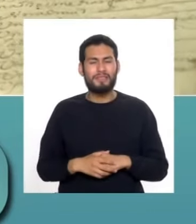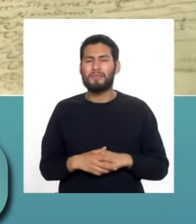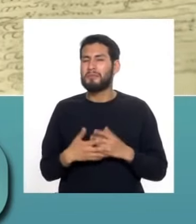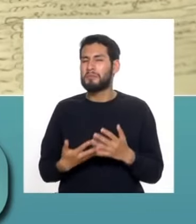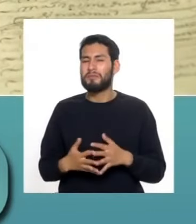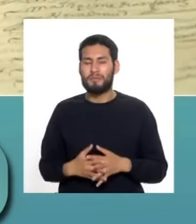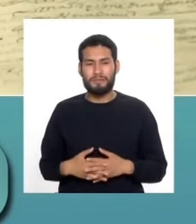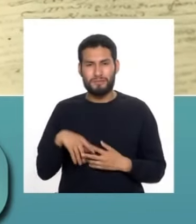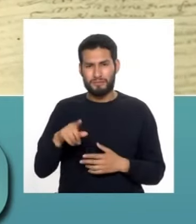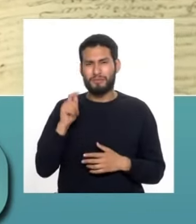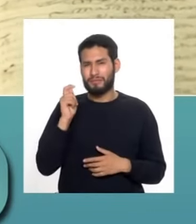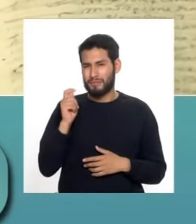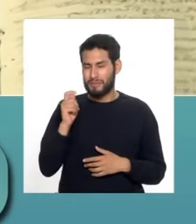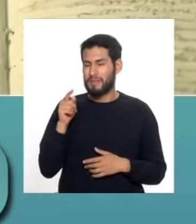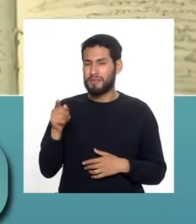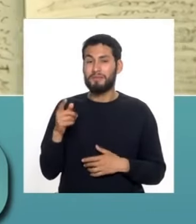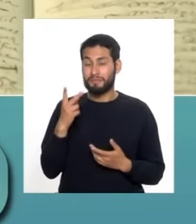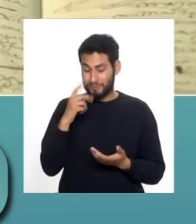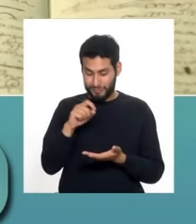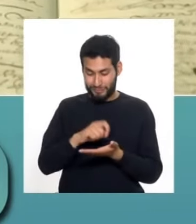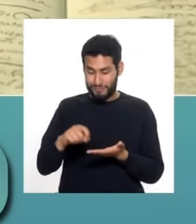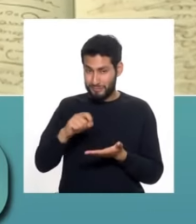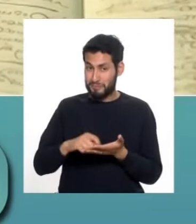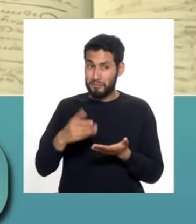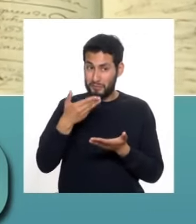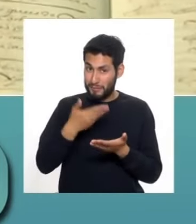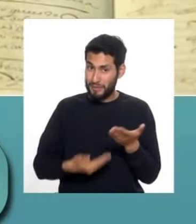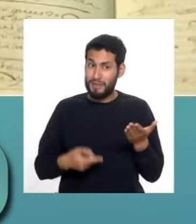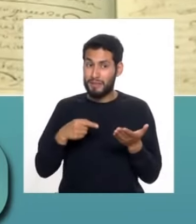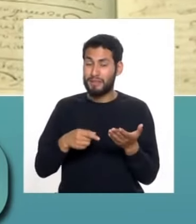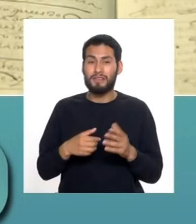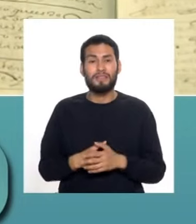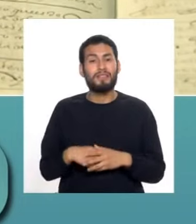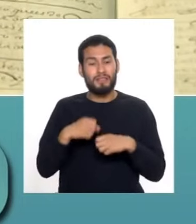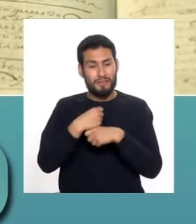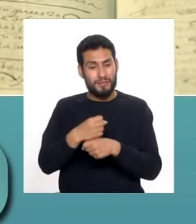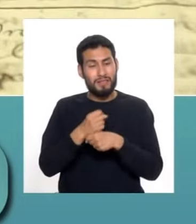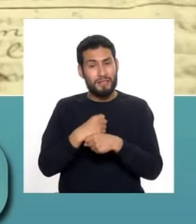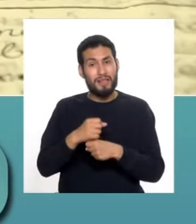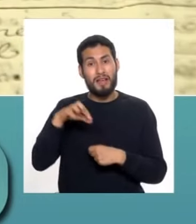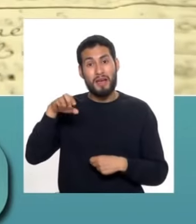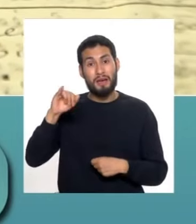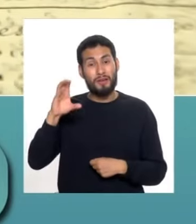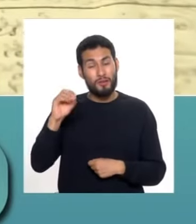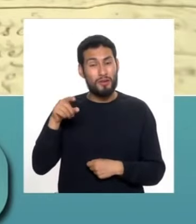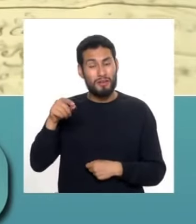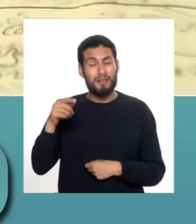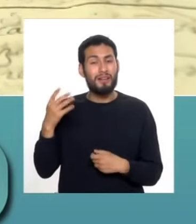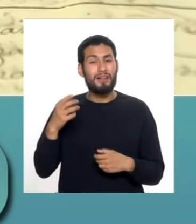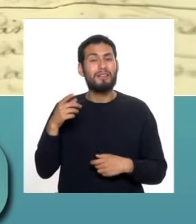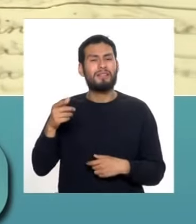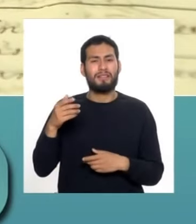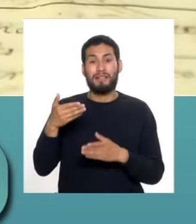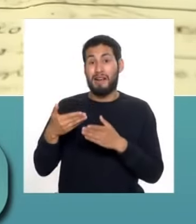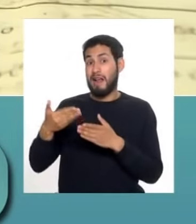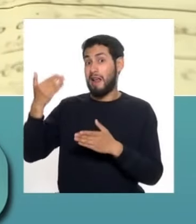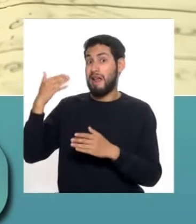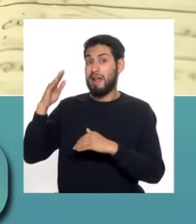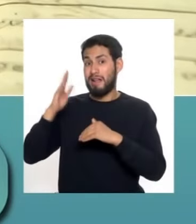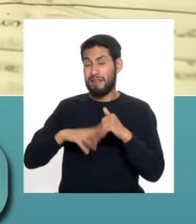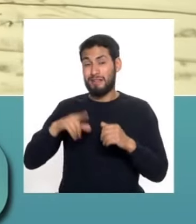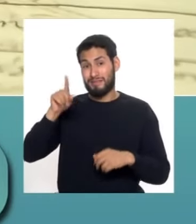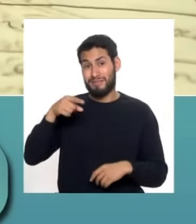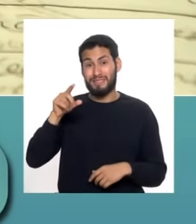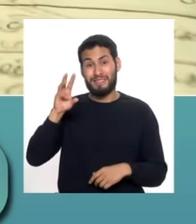que es el testimonio fiel y documentado de que la producción del pisco inclusive es anterior a